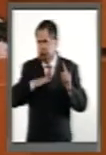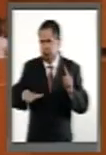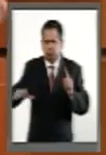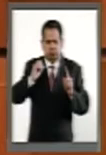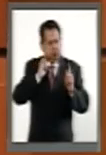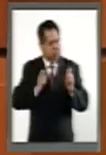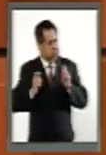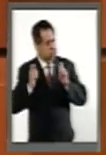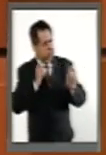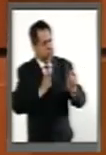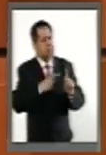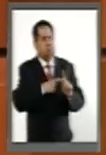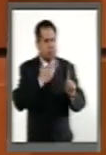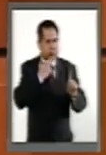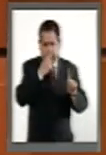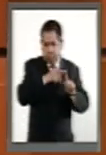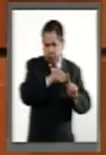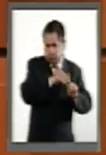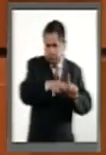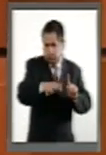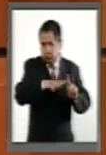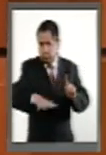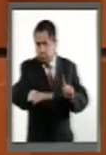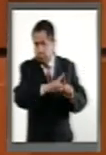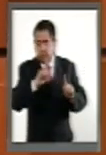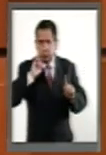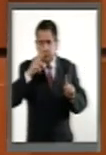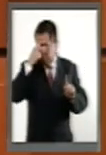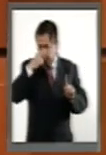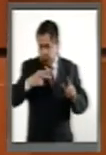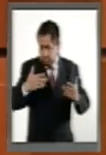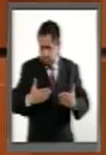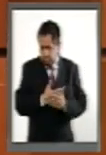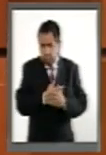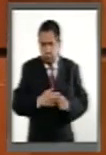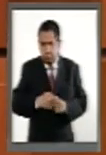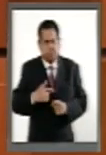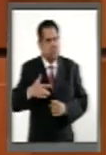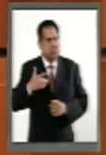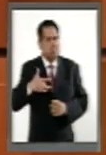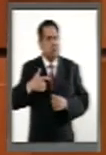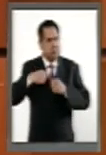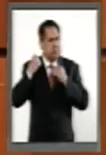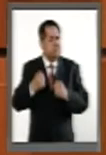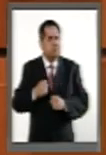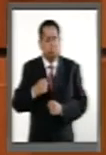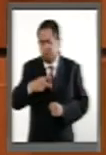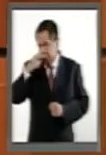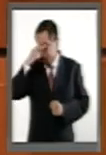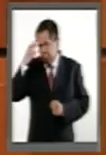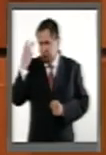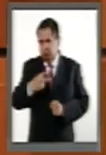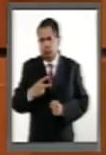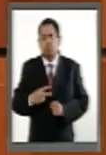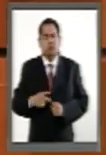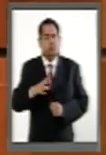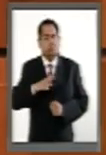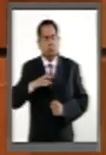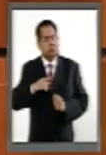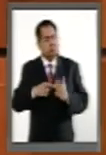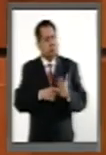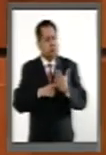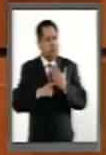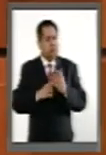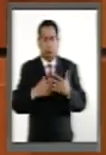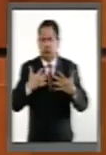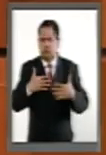empoderar a la mujer mexicana. Estoy convencida de que México es una muestra de grandes